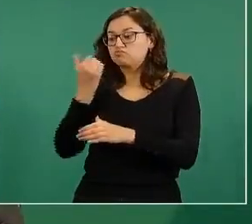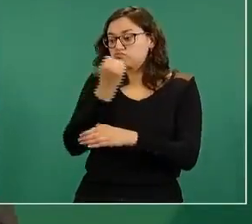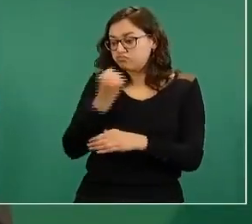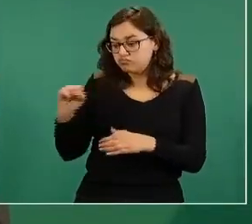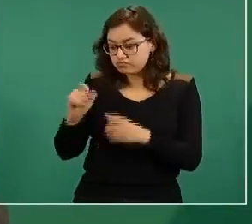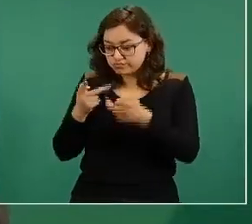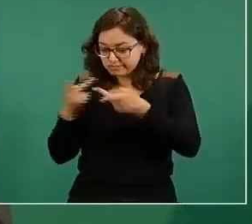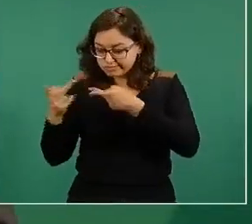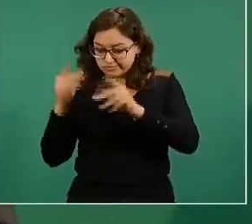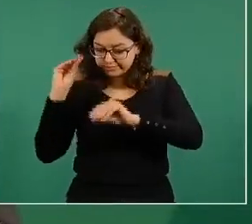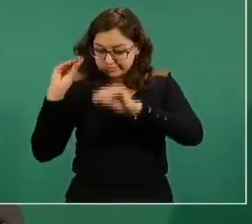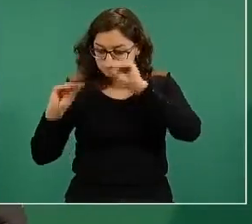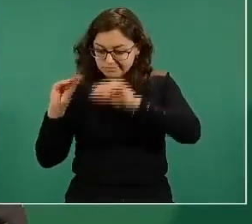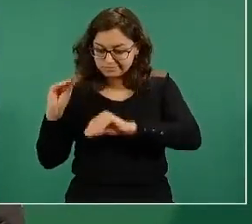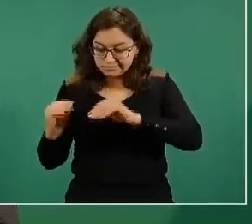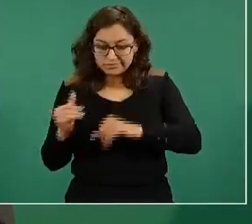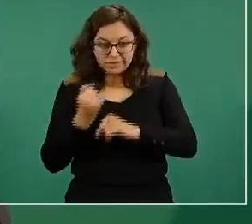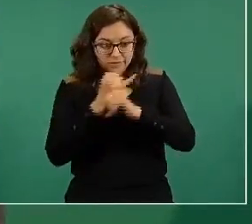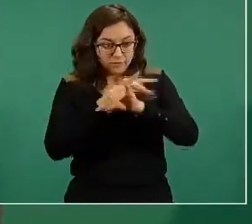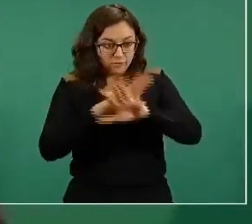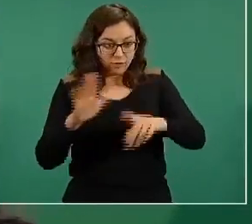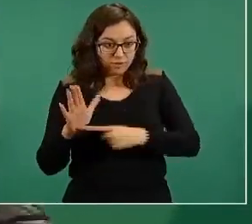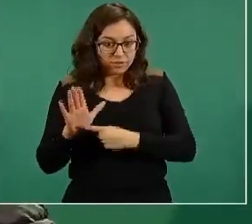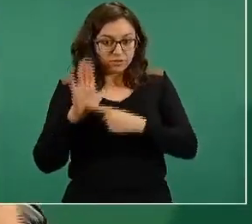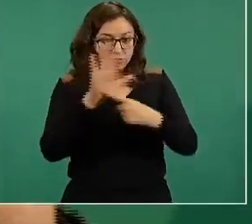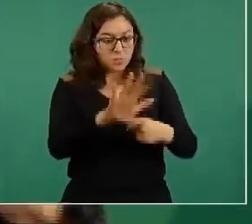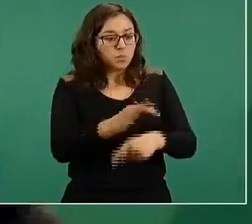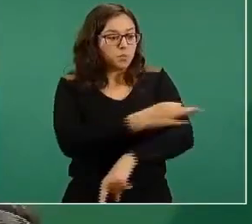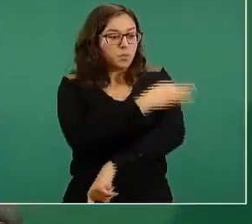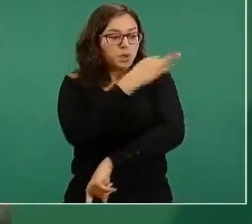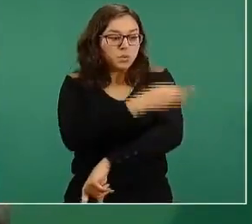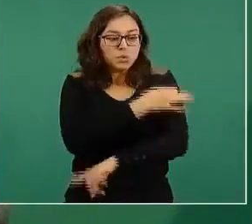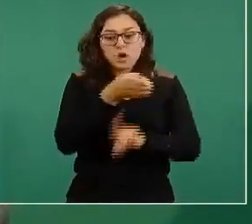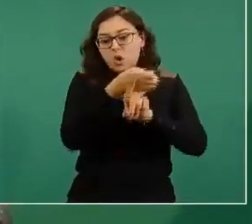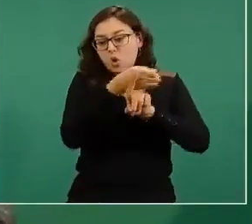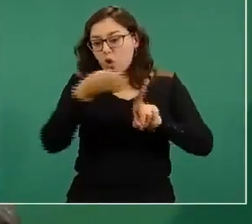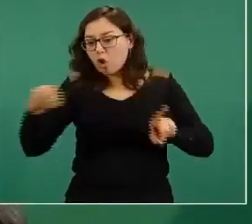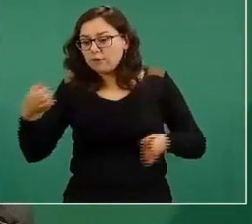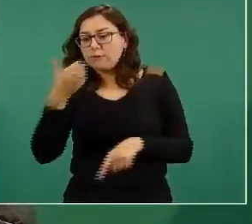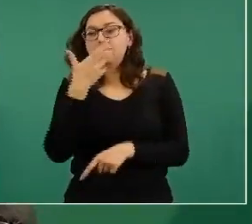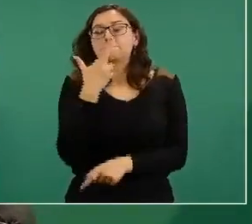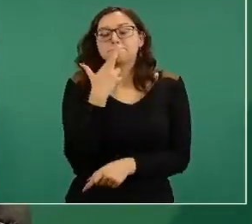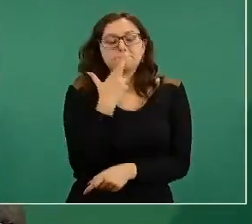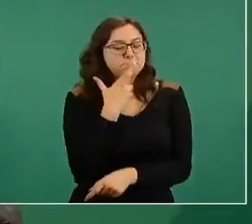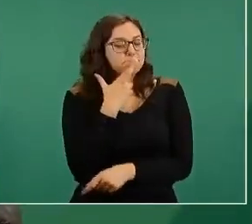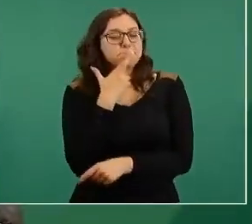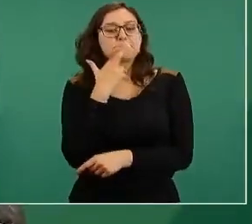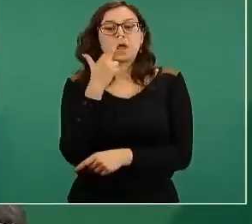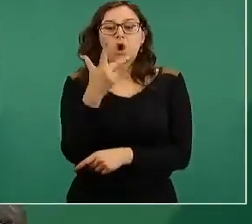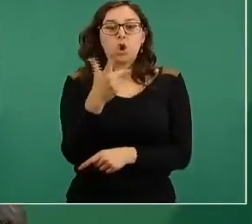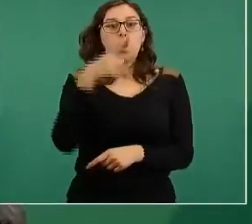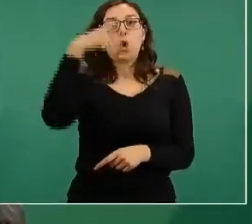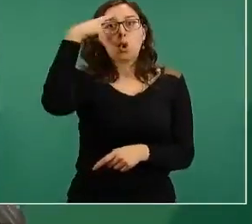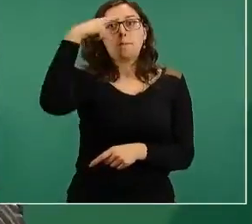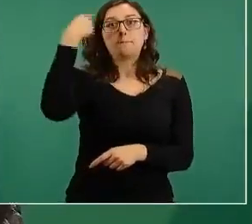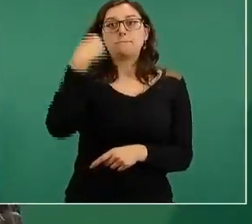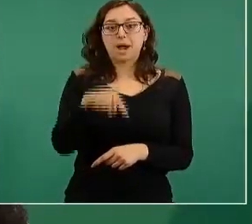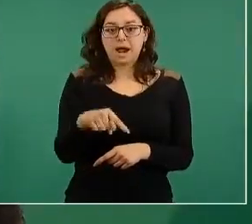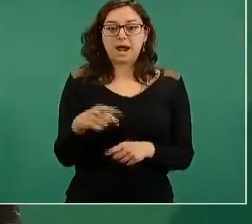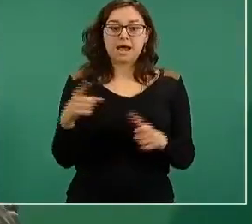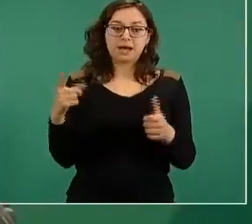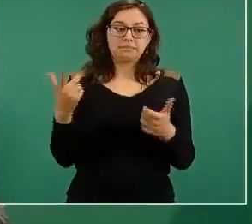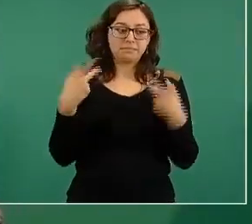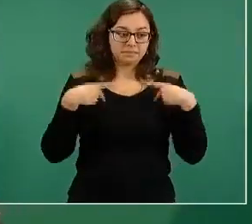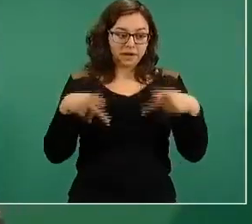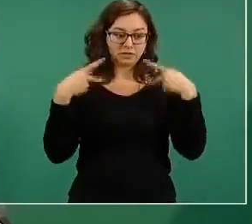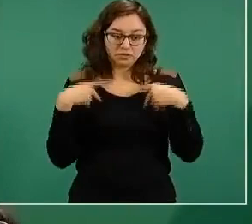dado la información de cómo, de cuál sería la mejor opción para priorizar